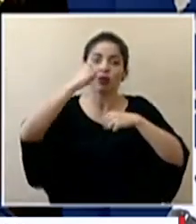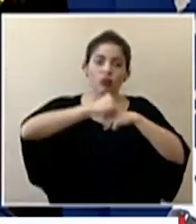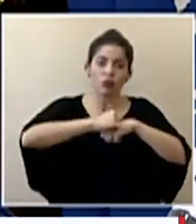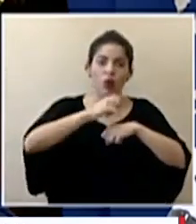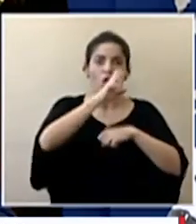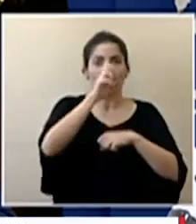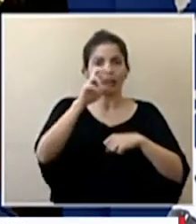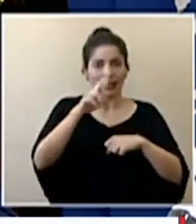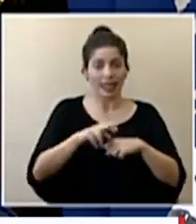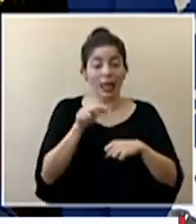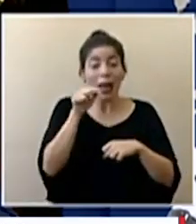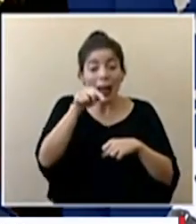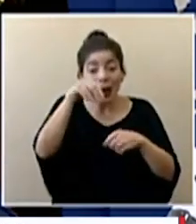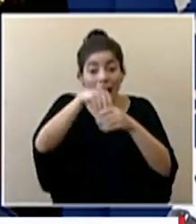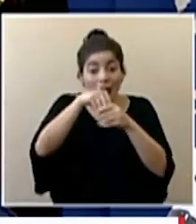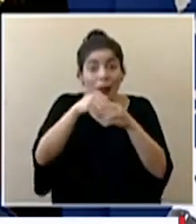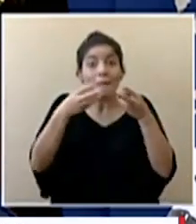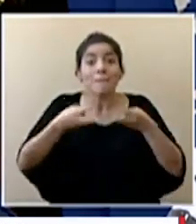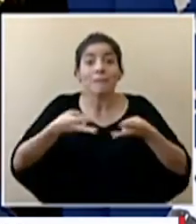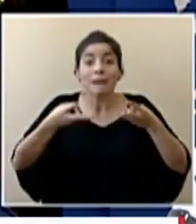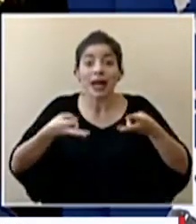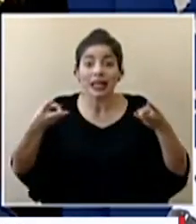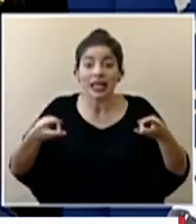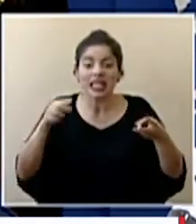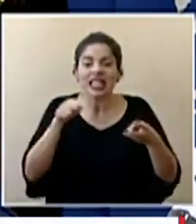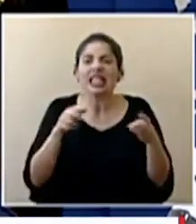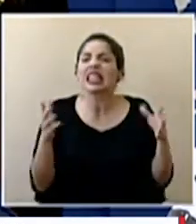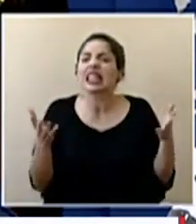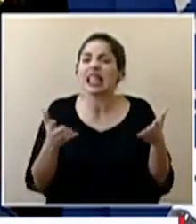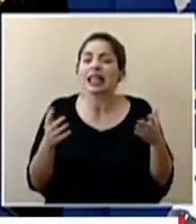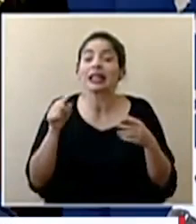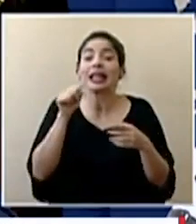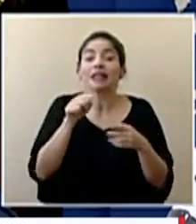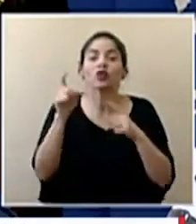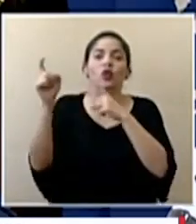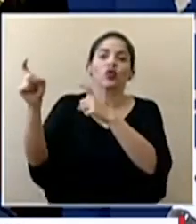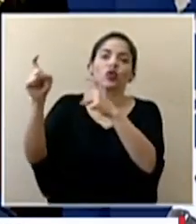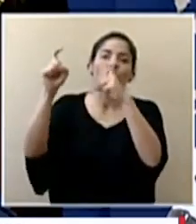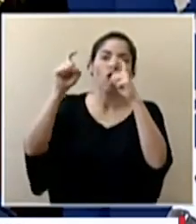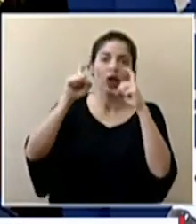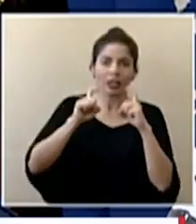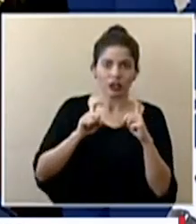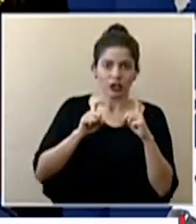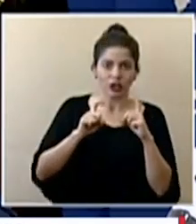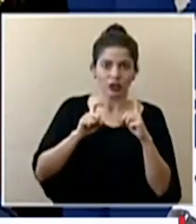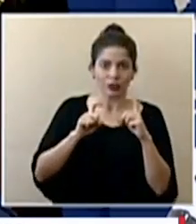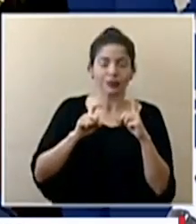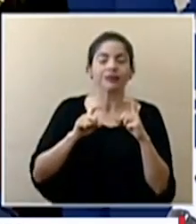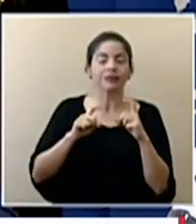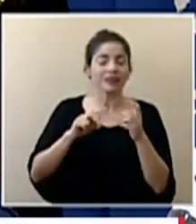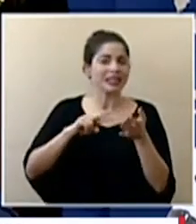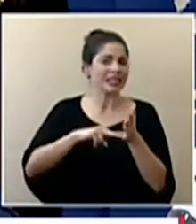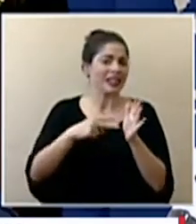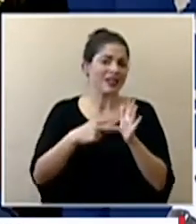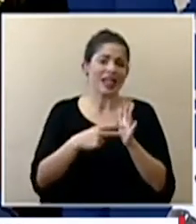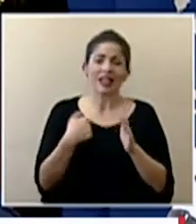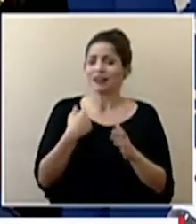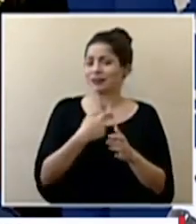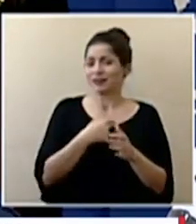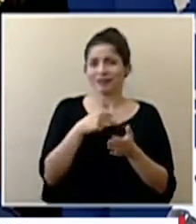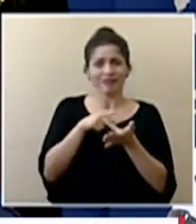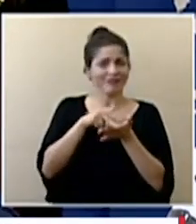el material en sí es una donación entonces no hay un